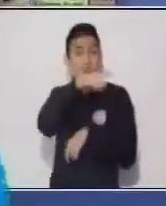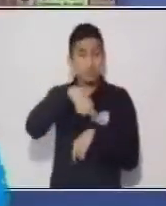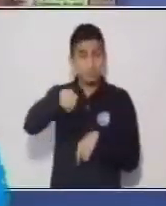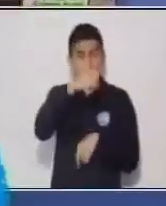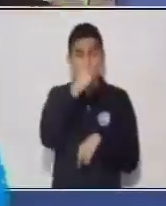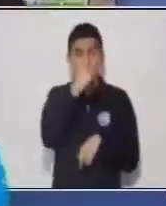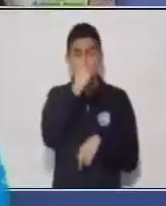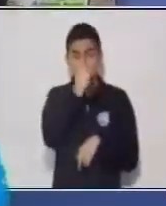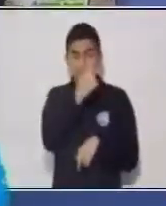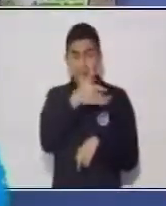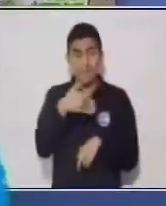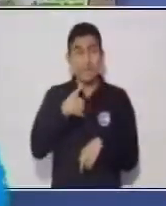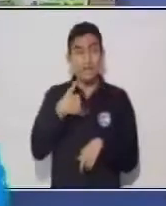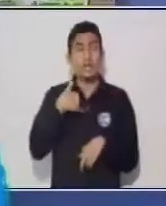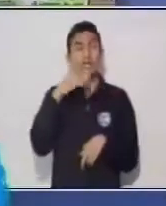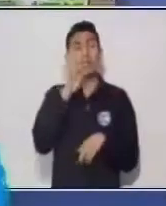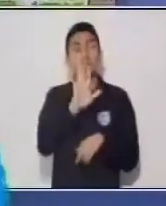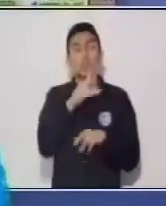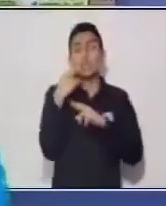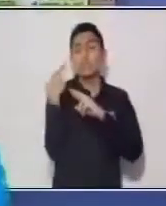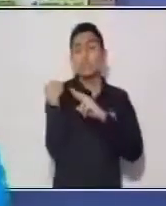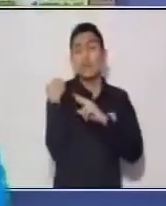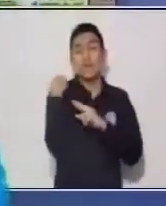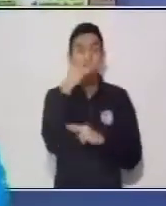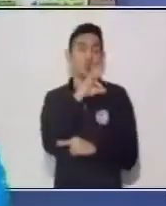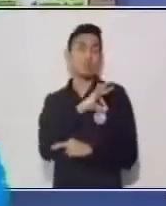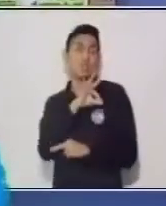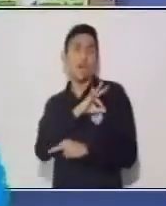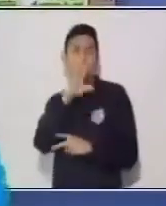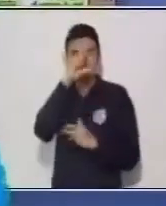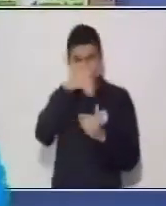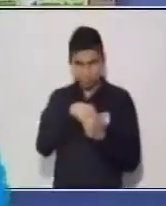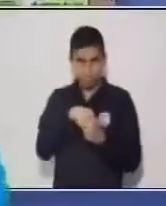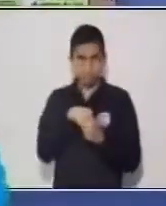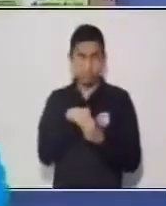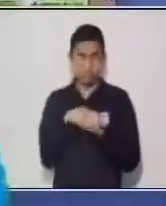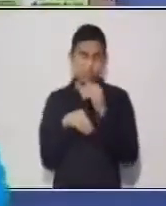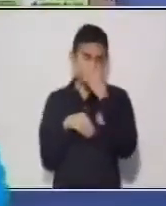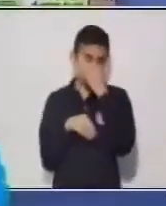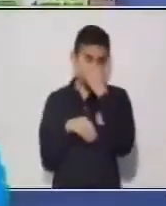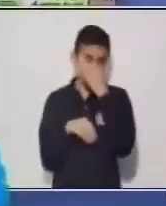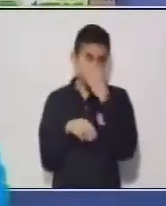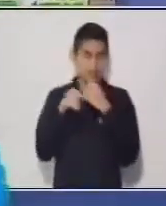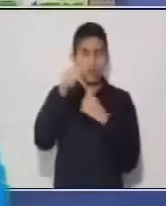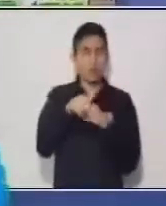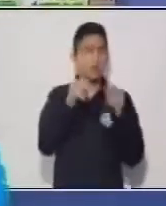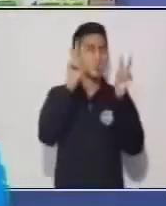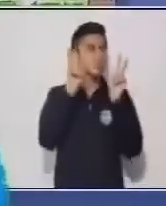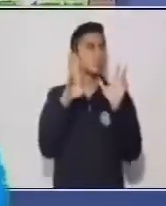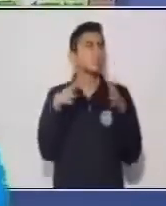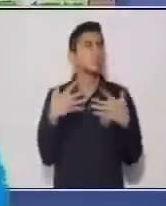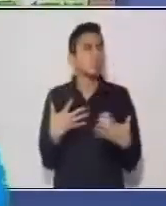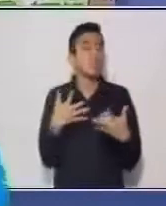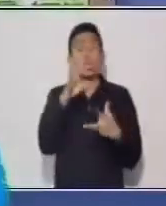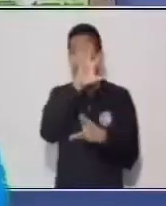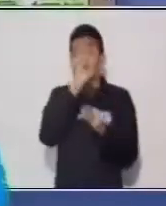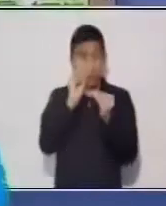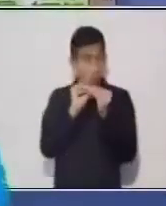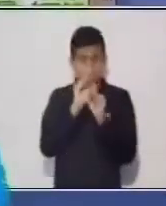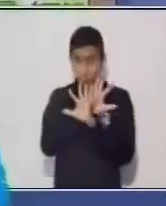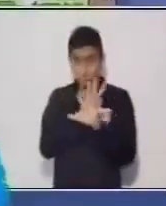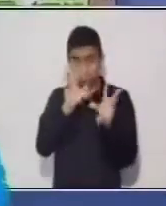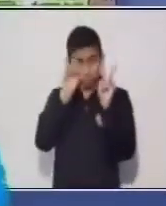su papel dentro de la sociedad. Hoy vamos a ver otro tema que se relaciona con todo esto,